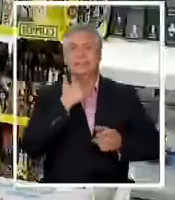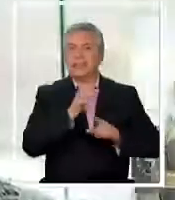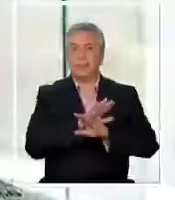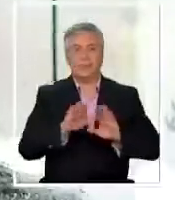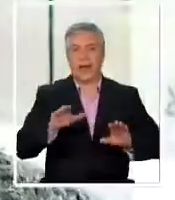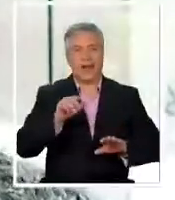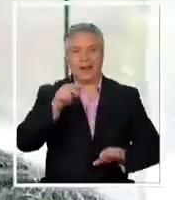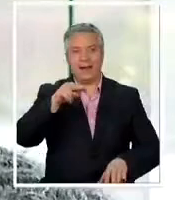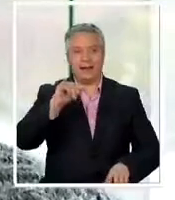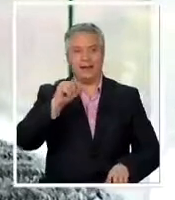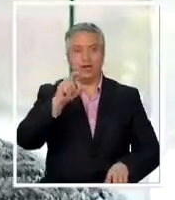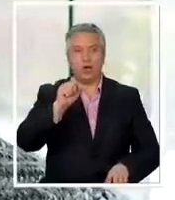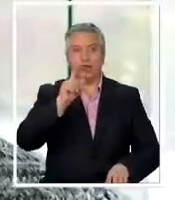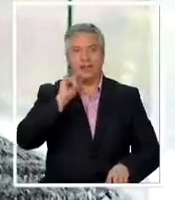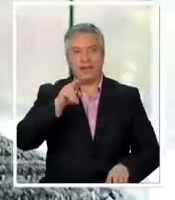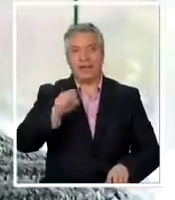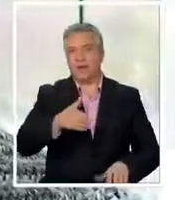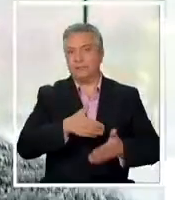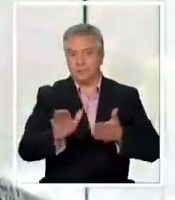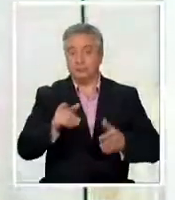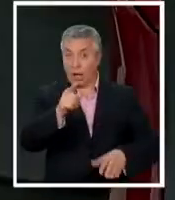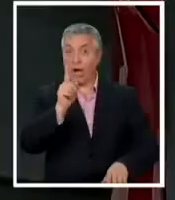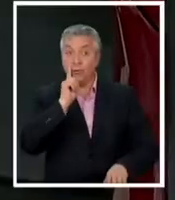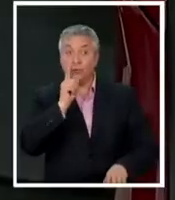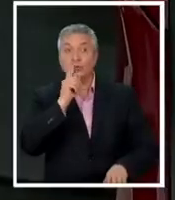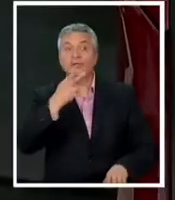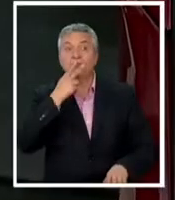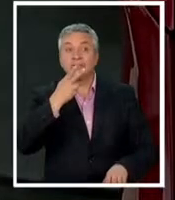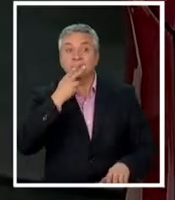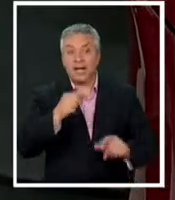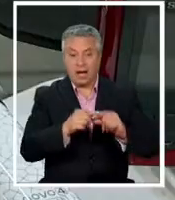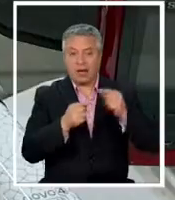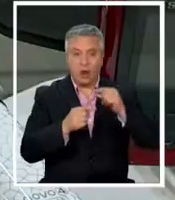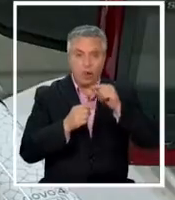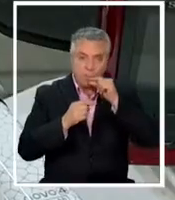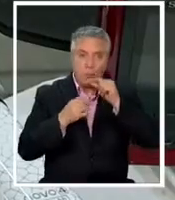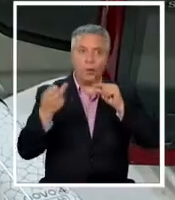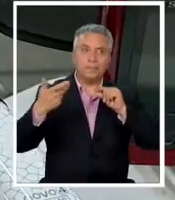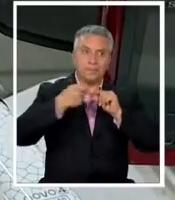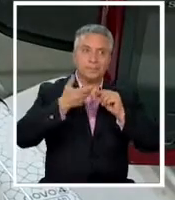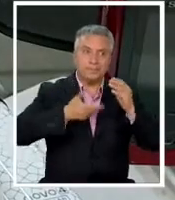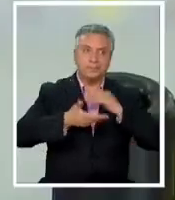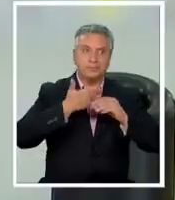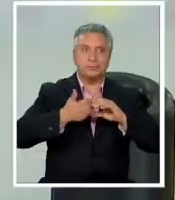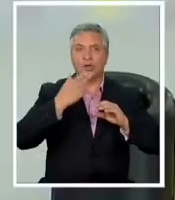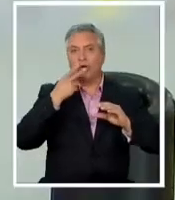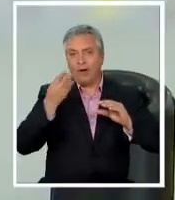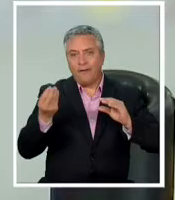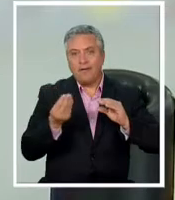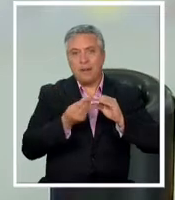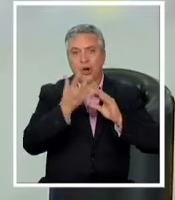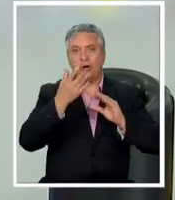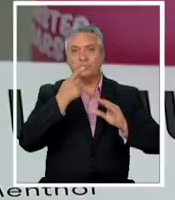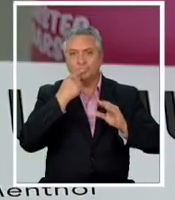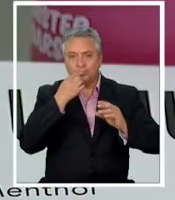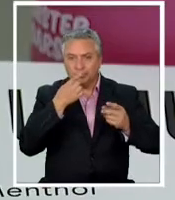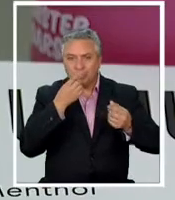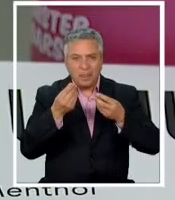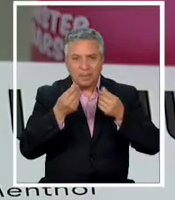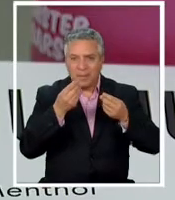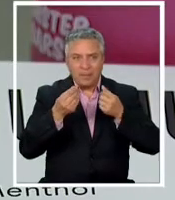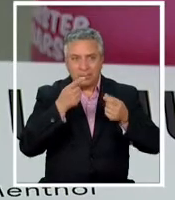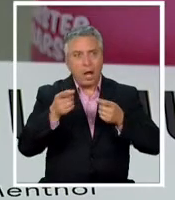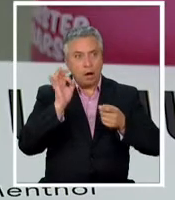la nicotina existen cigarros electrónicos desechables o recargables vaporizadores incluso saborizados y